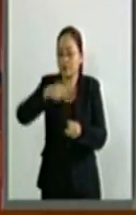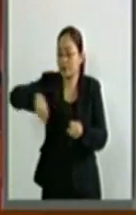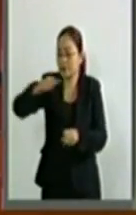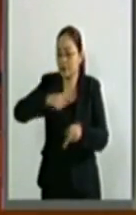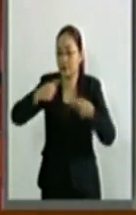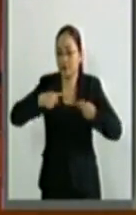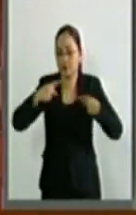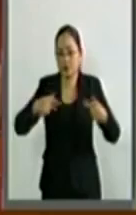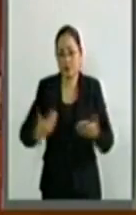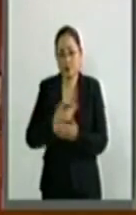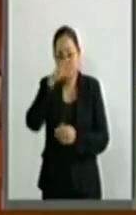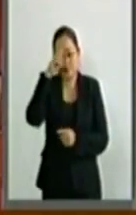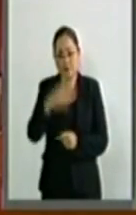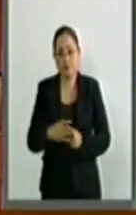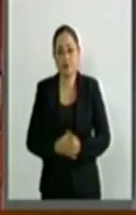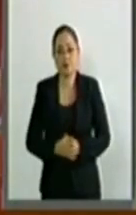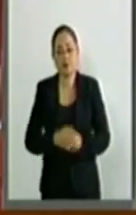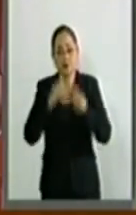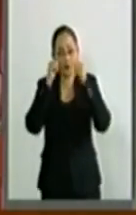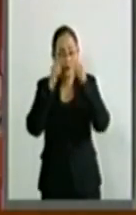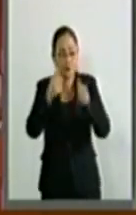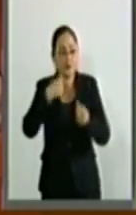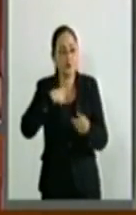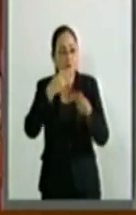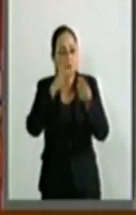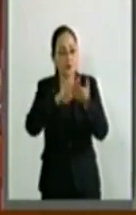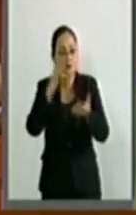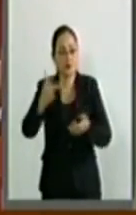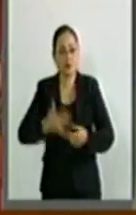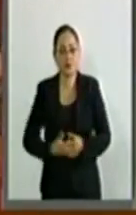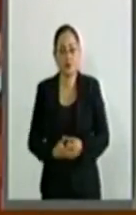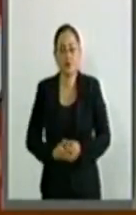todos los mexicanos. Por su atención, muchas gracias.